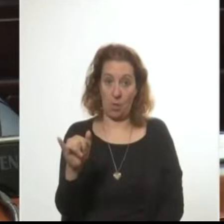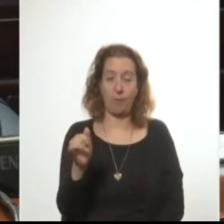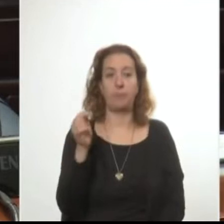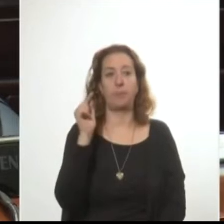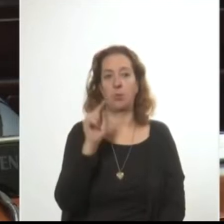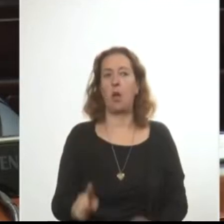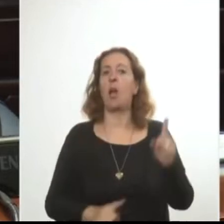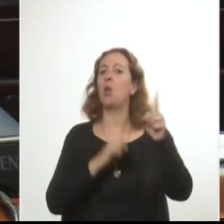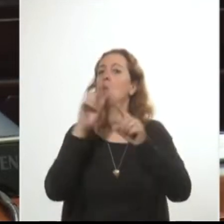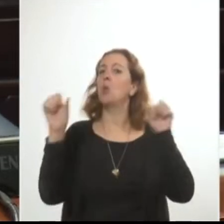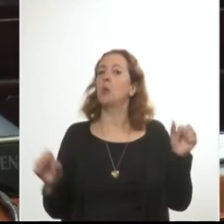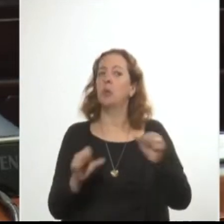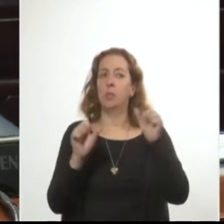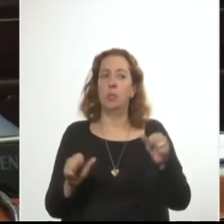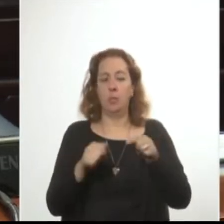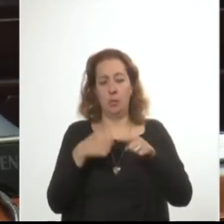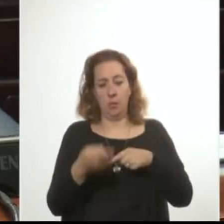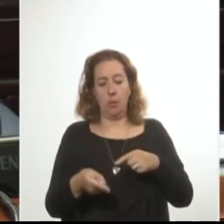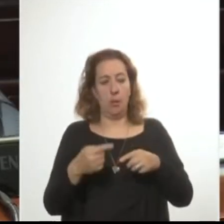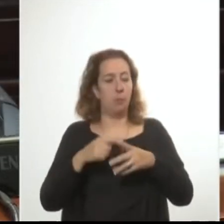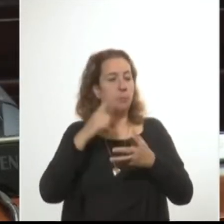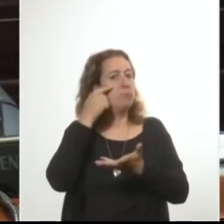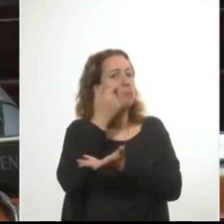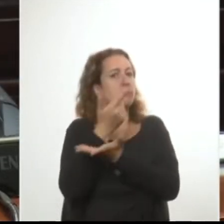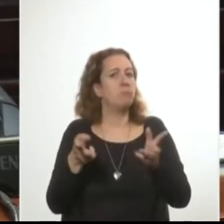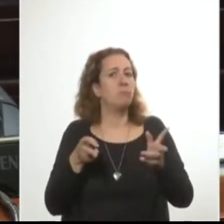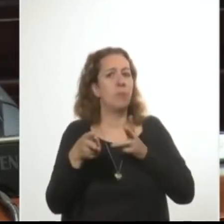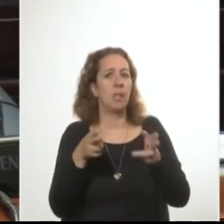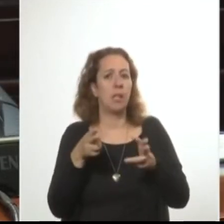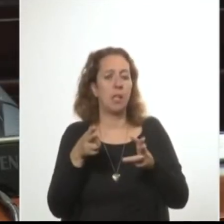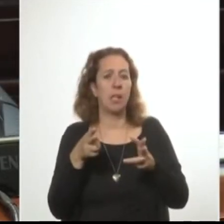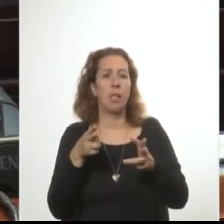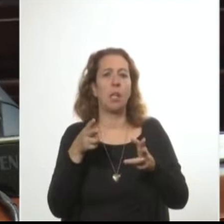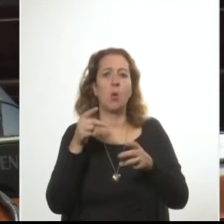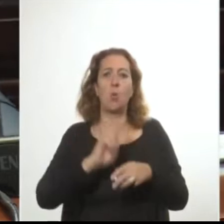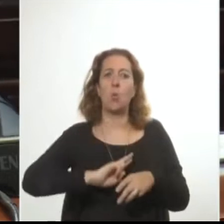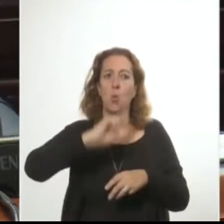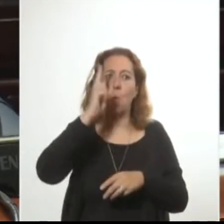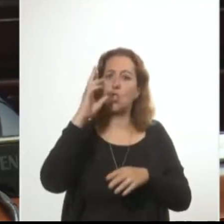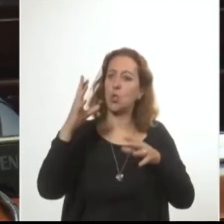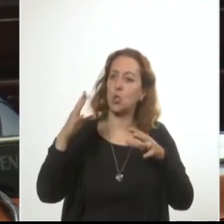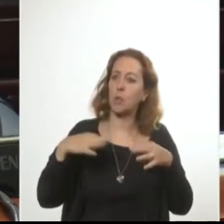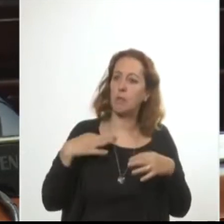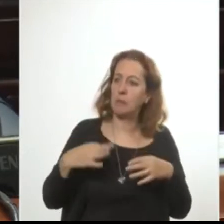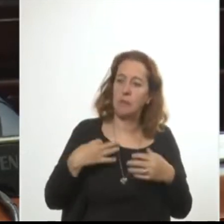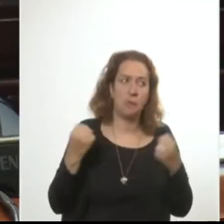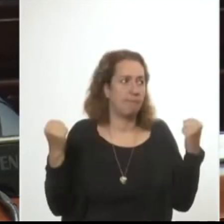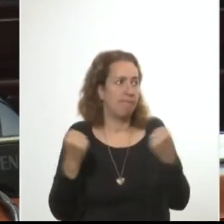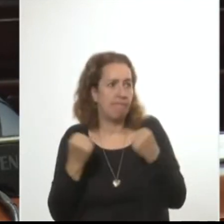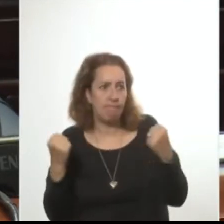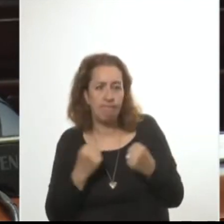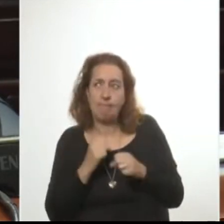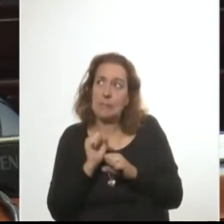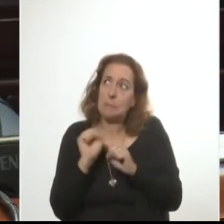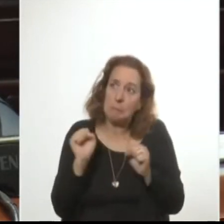de los hechos que jalonaron esta década, en la que los uruguayos vivieron sorprendidos, temerosos y